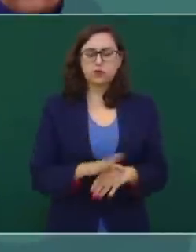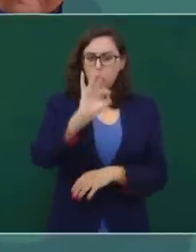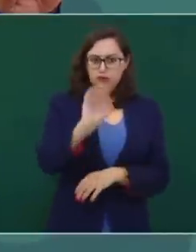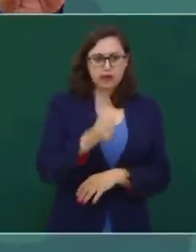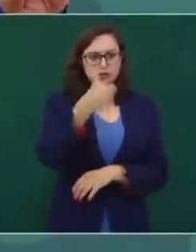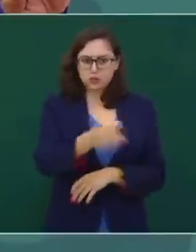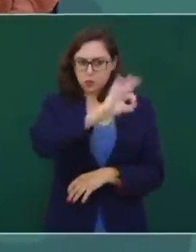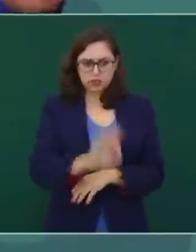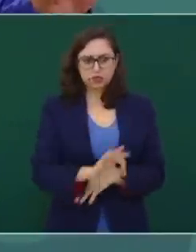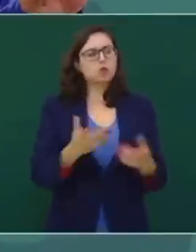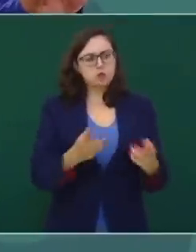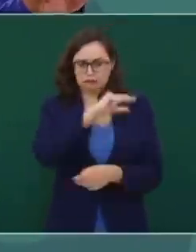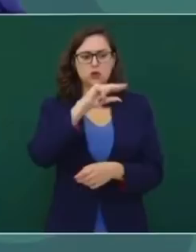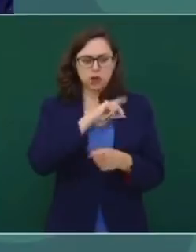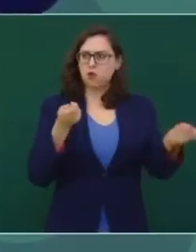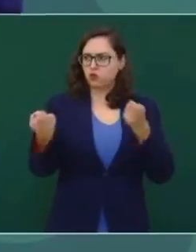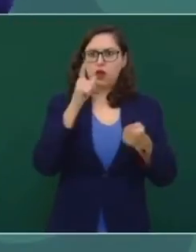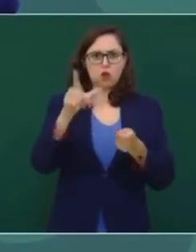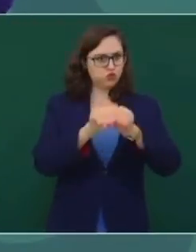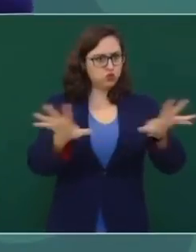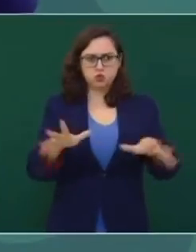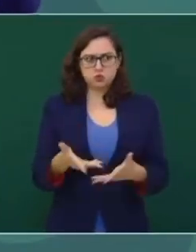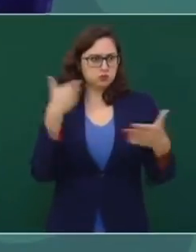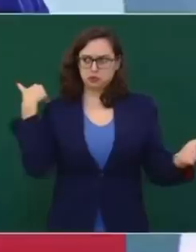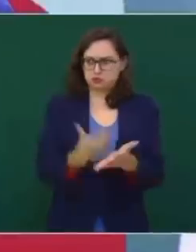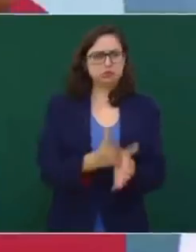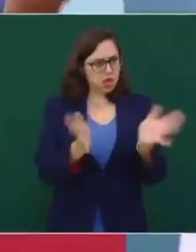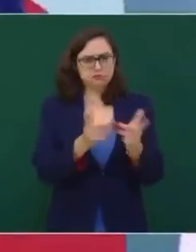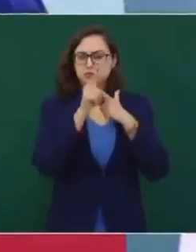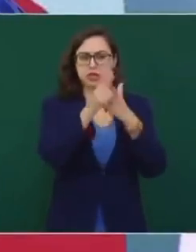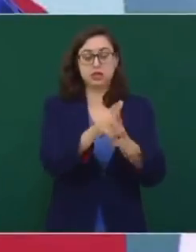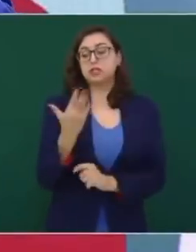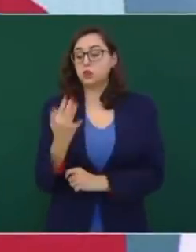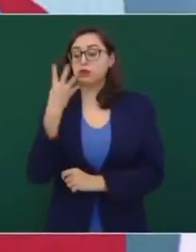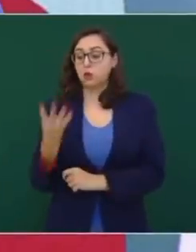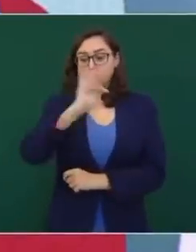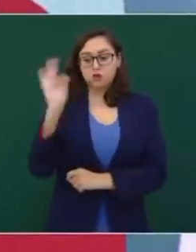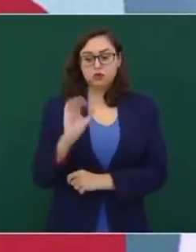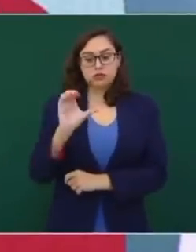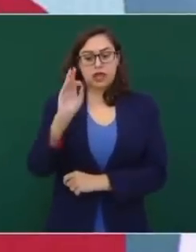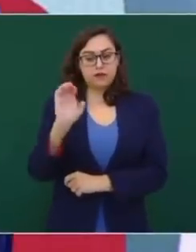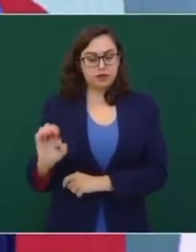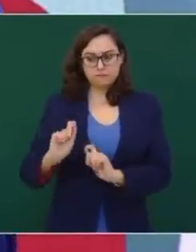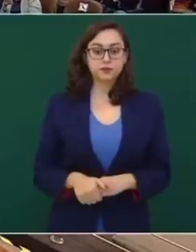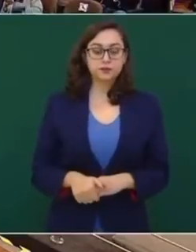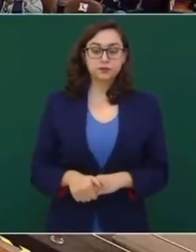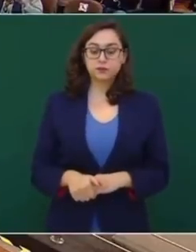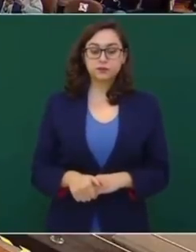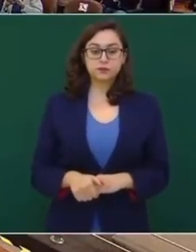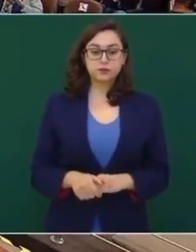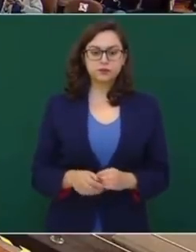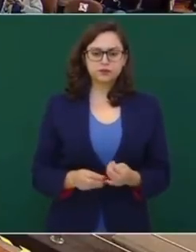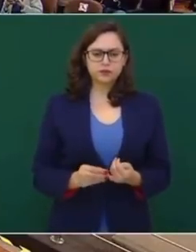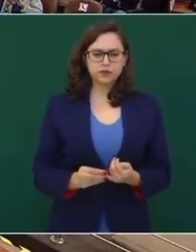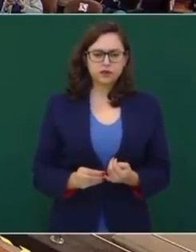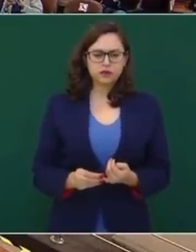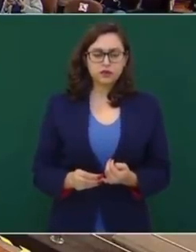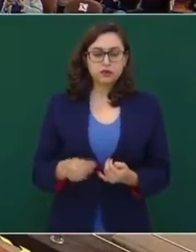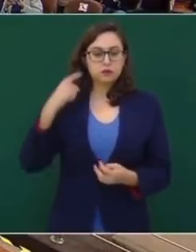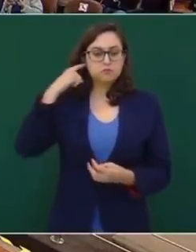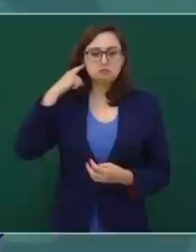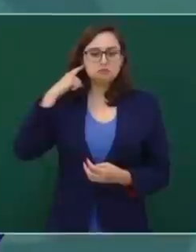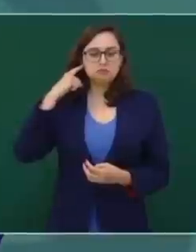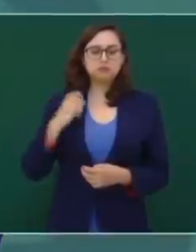46% del mercado, que es todo lo que están ahora abasteciendo, y el 54% para la Comisión Federal de Electricidad. ¿Se aprueba la reforma?